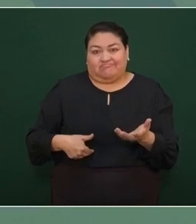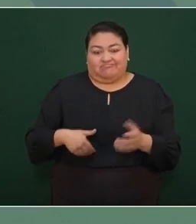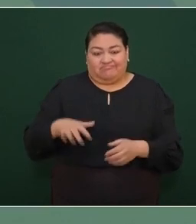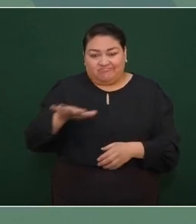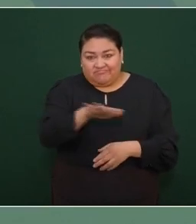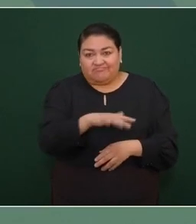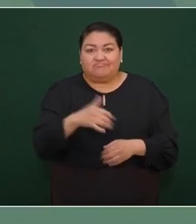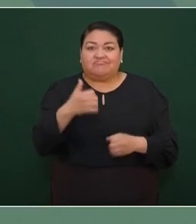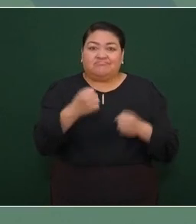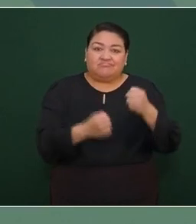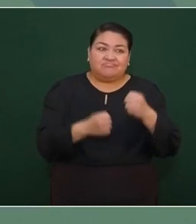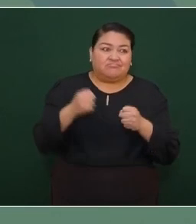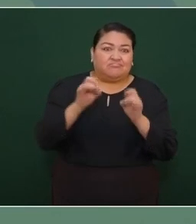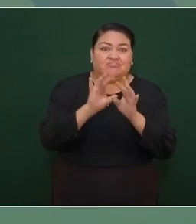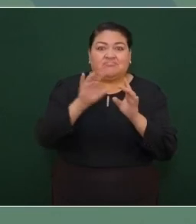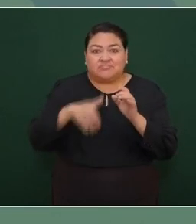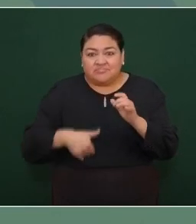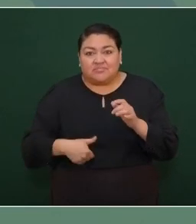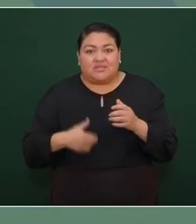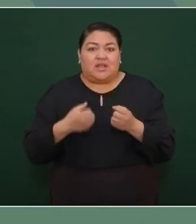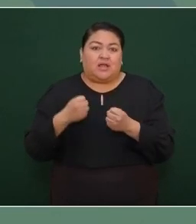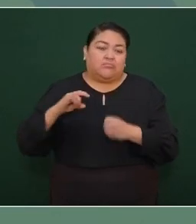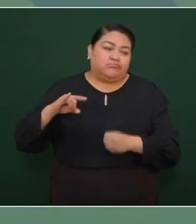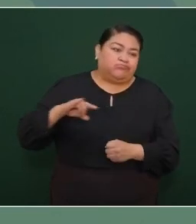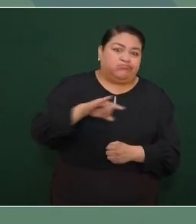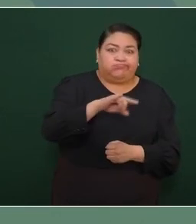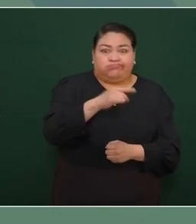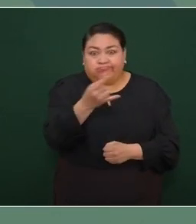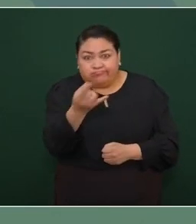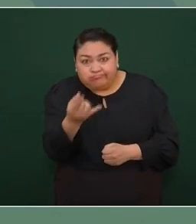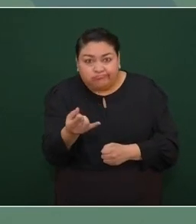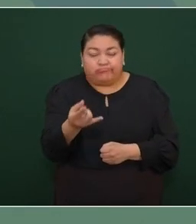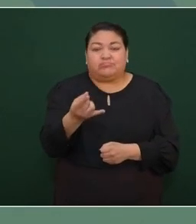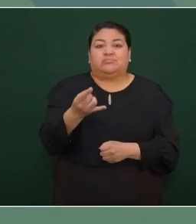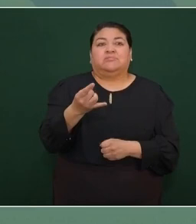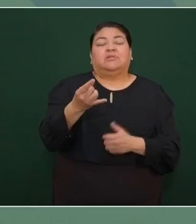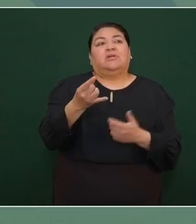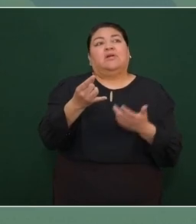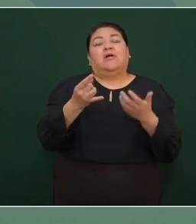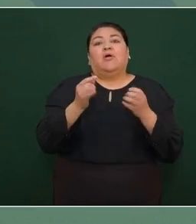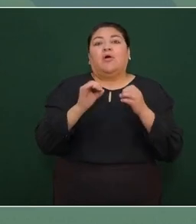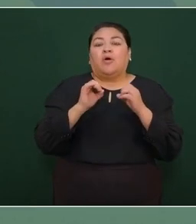tránsito volcaduras y